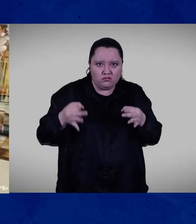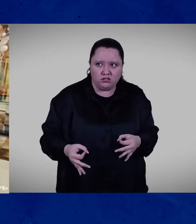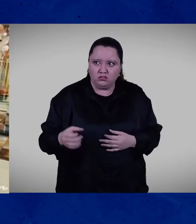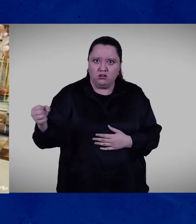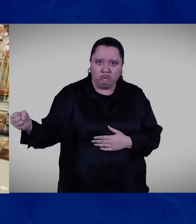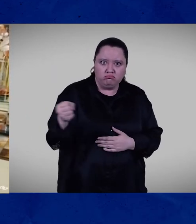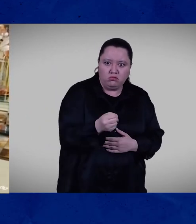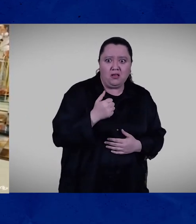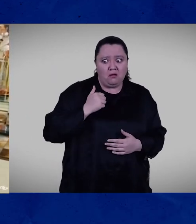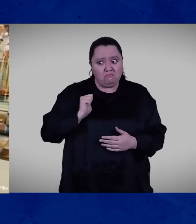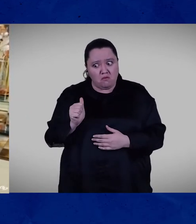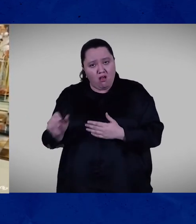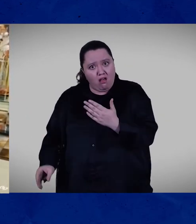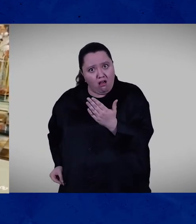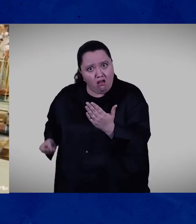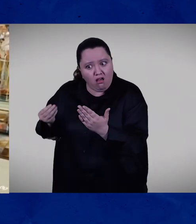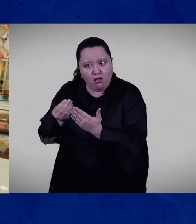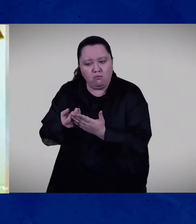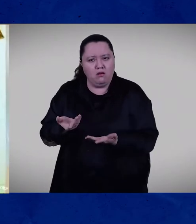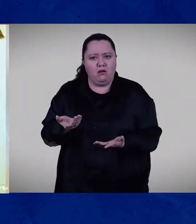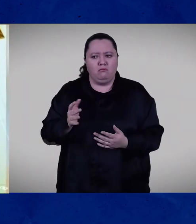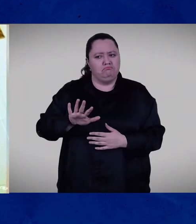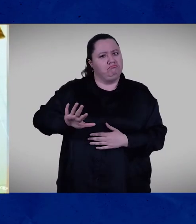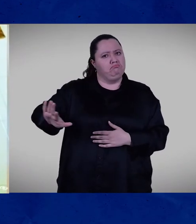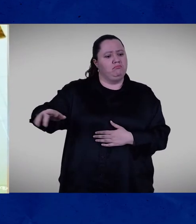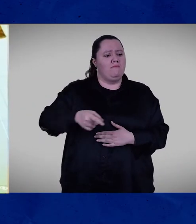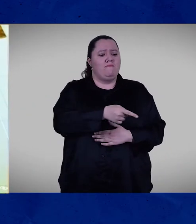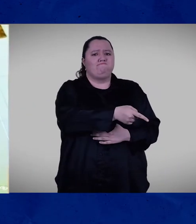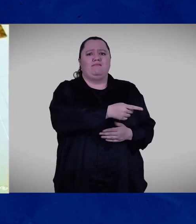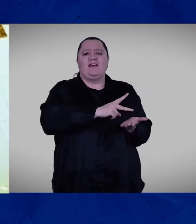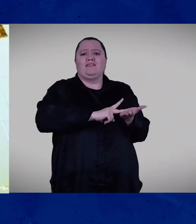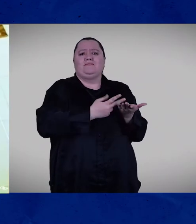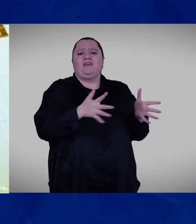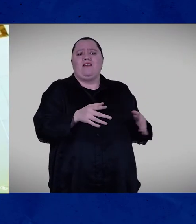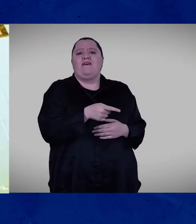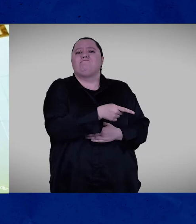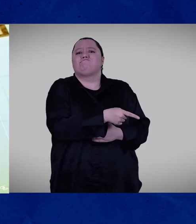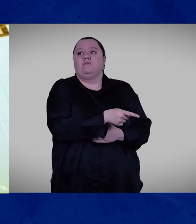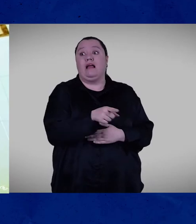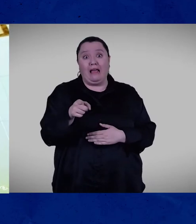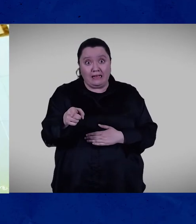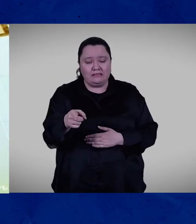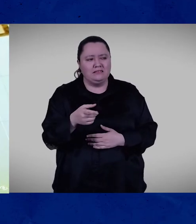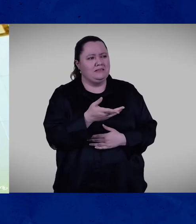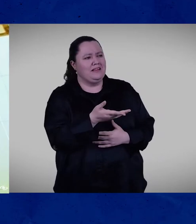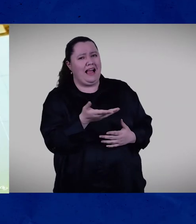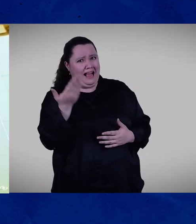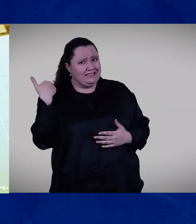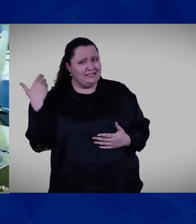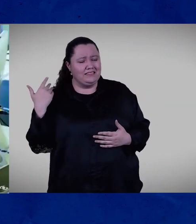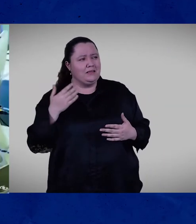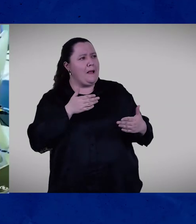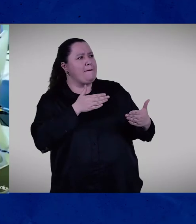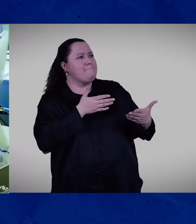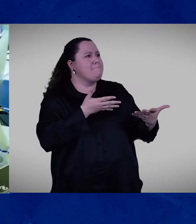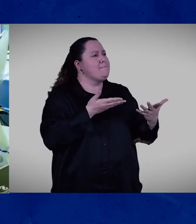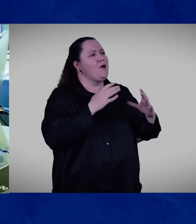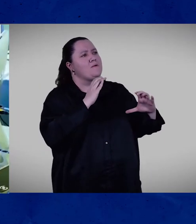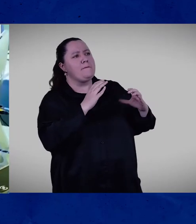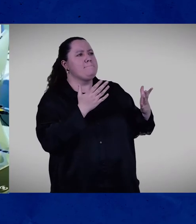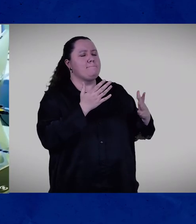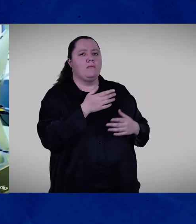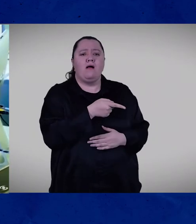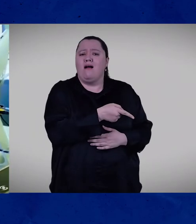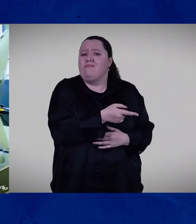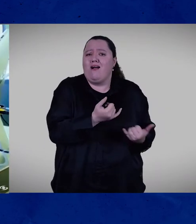traductor oficial que además de generarles costos adicionales, eran una barrera para hacer una